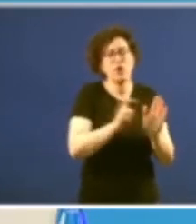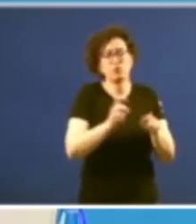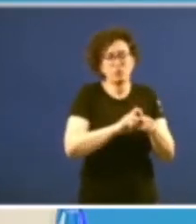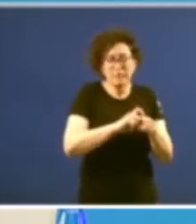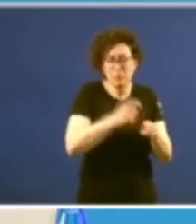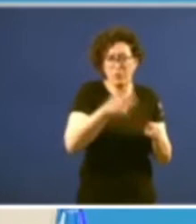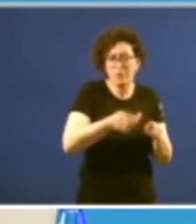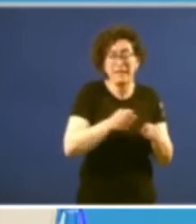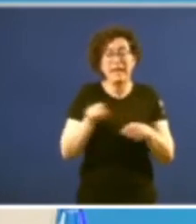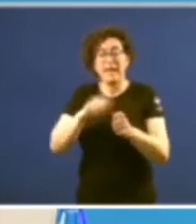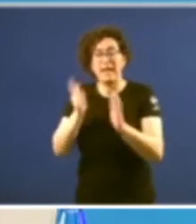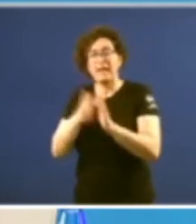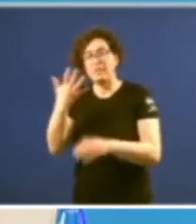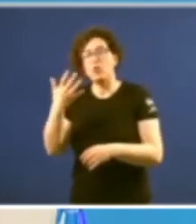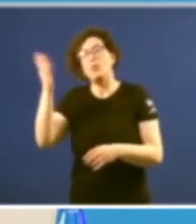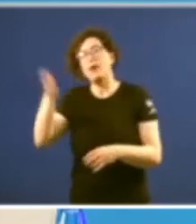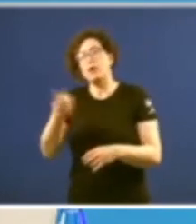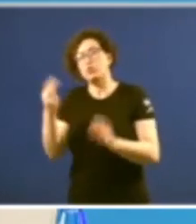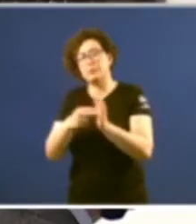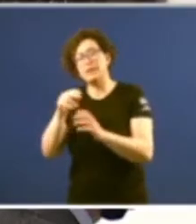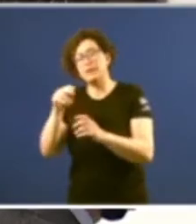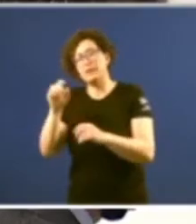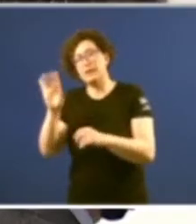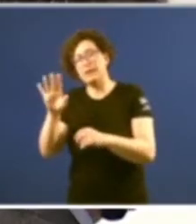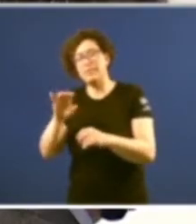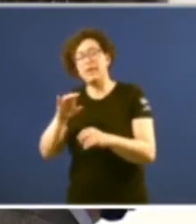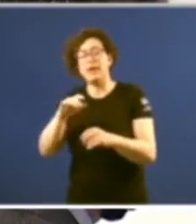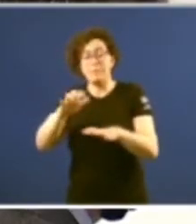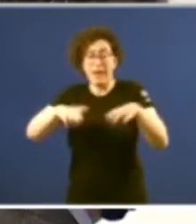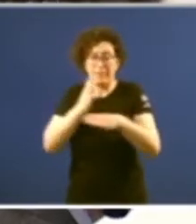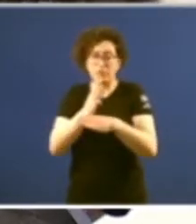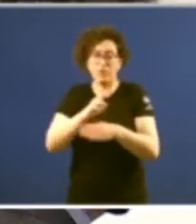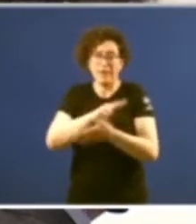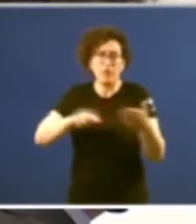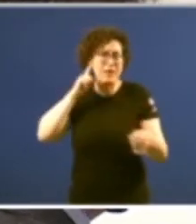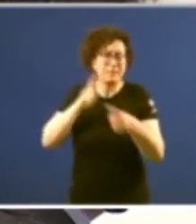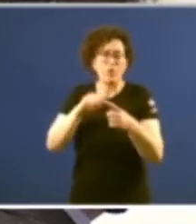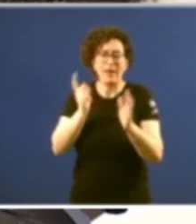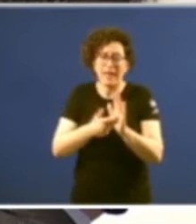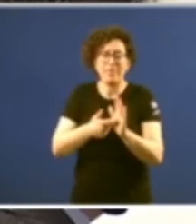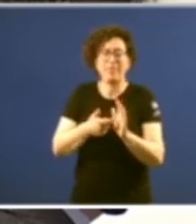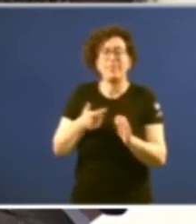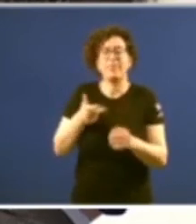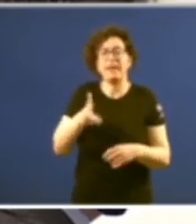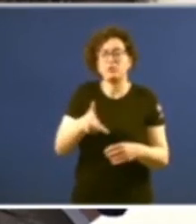calado la ley 5 barra 2015 del Parlamento de Galicia de derechos y garantías de la dignidad de las personas enfermas terminales